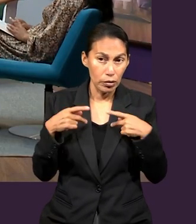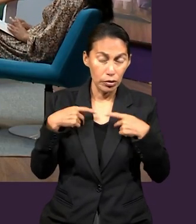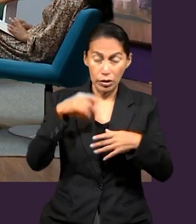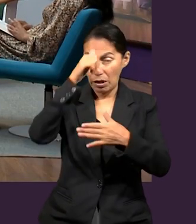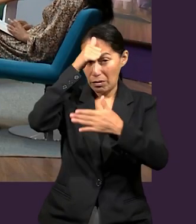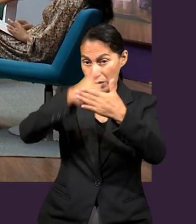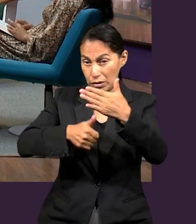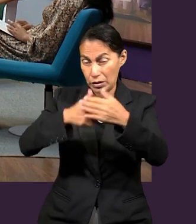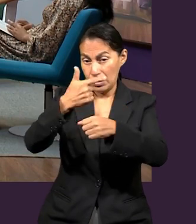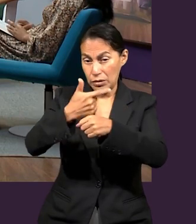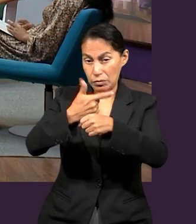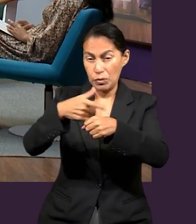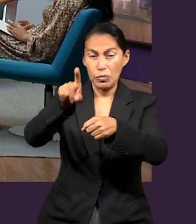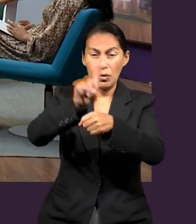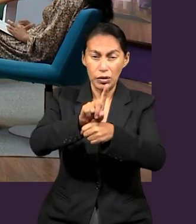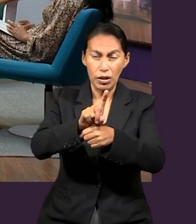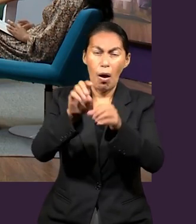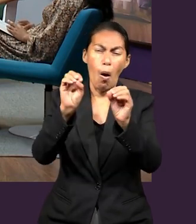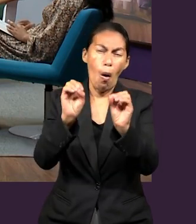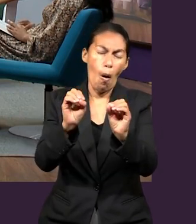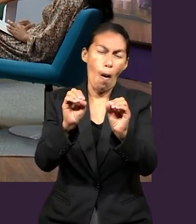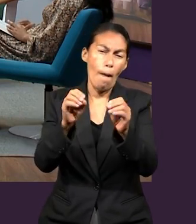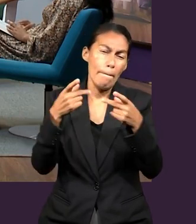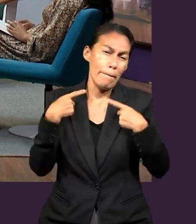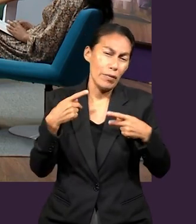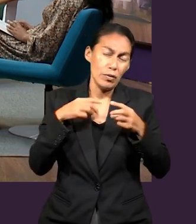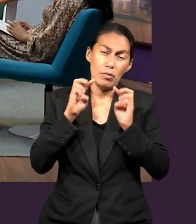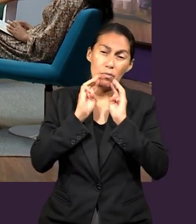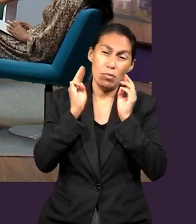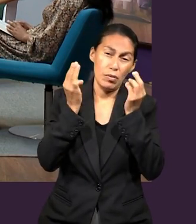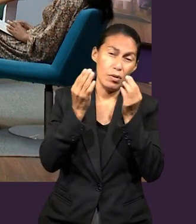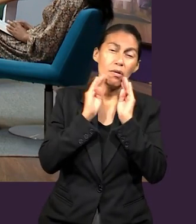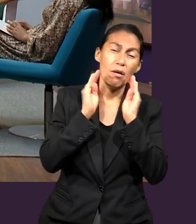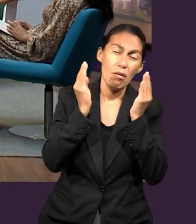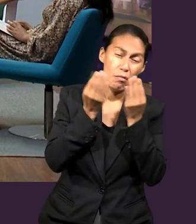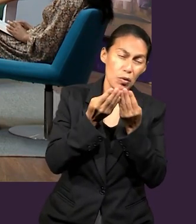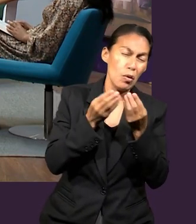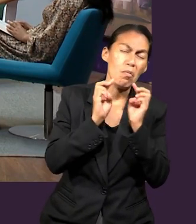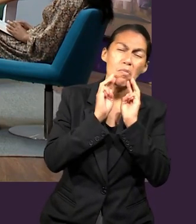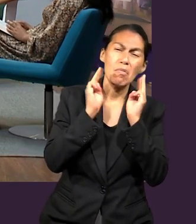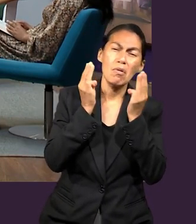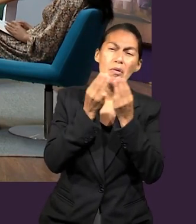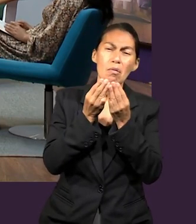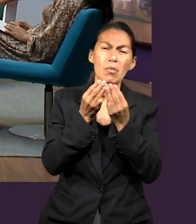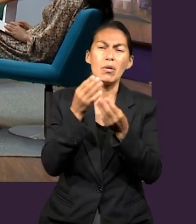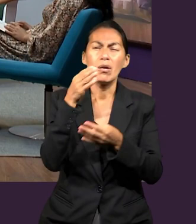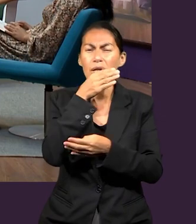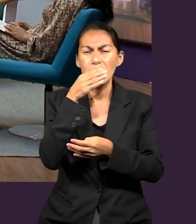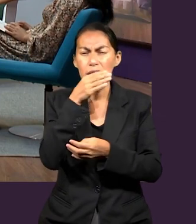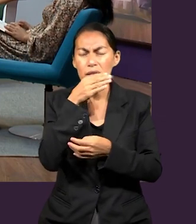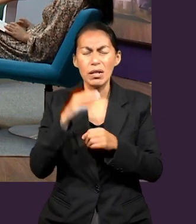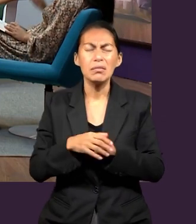entre los adventistas del séptimo día, o entre los miembros de la comunidad cristiana en general, debemos abordar y